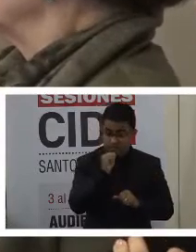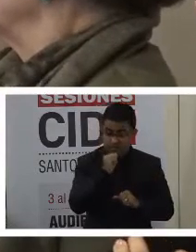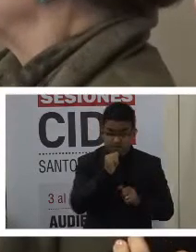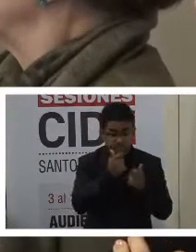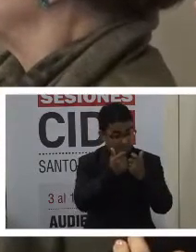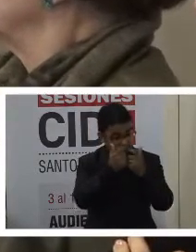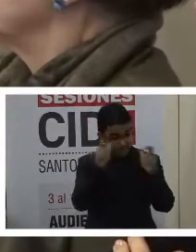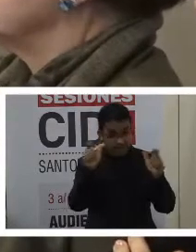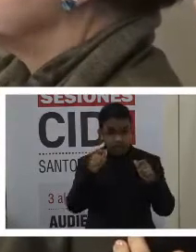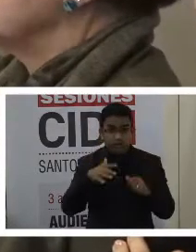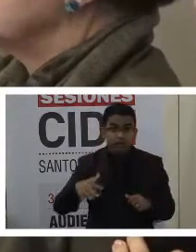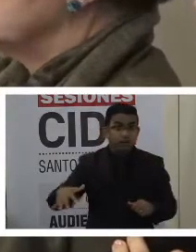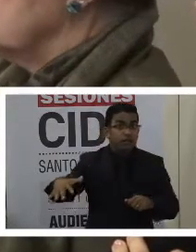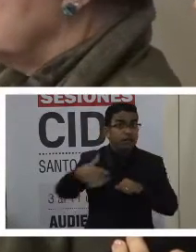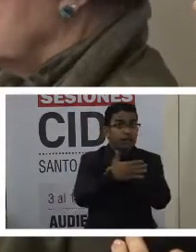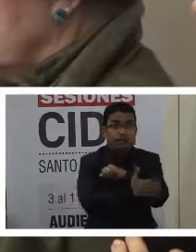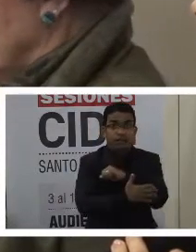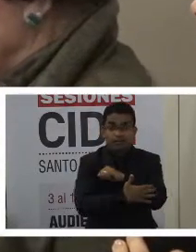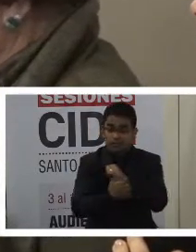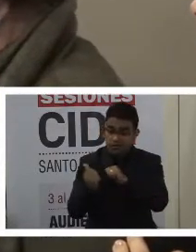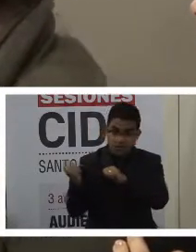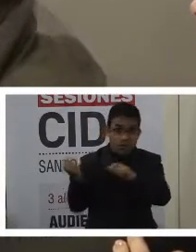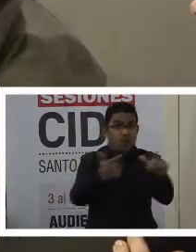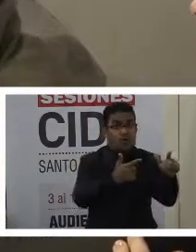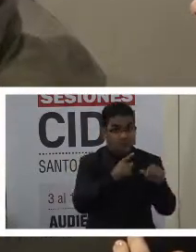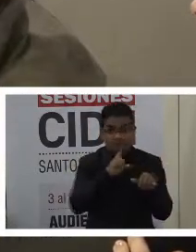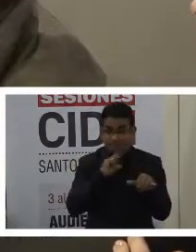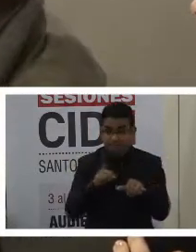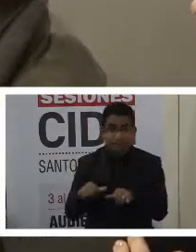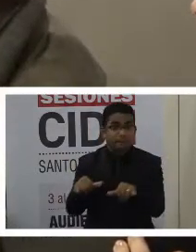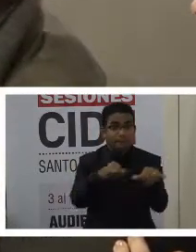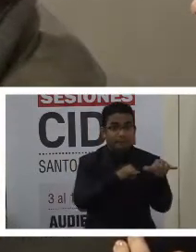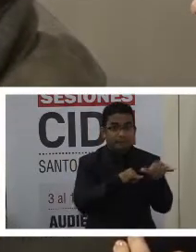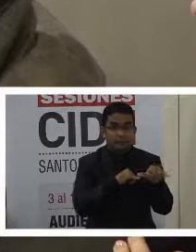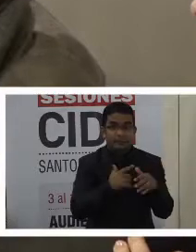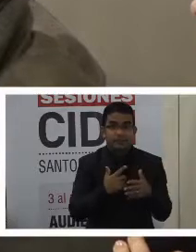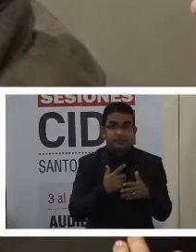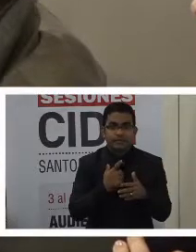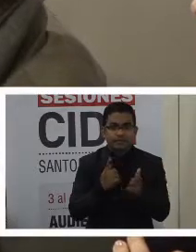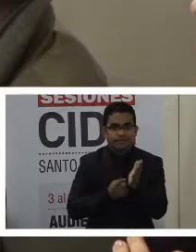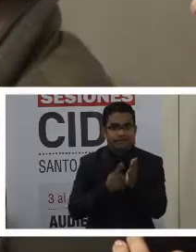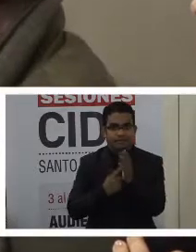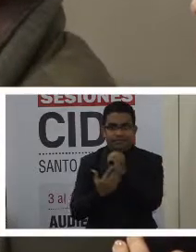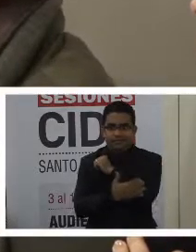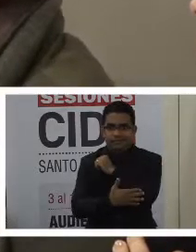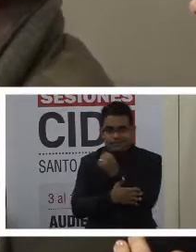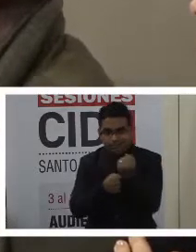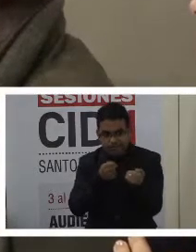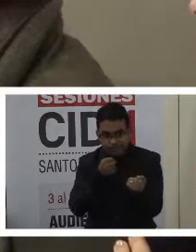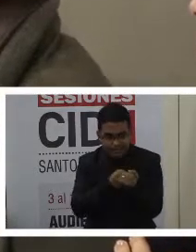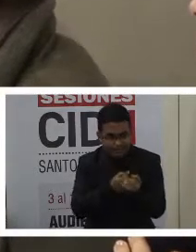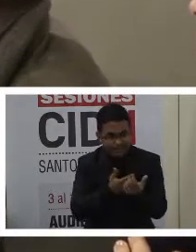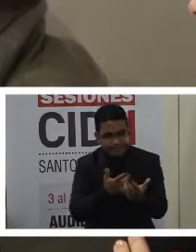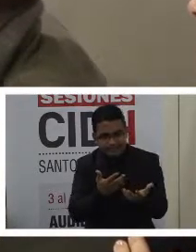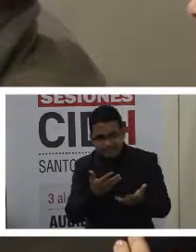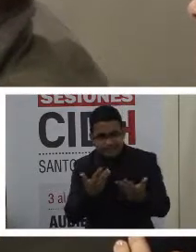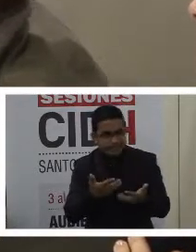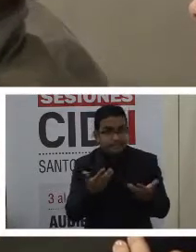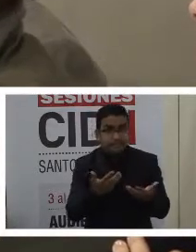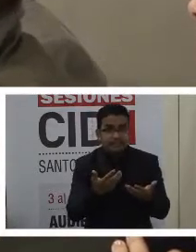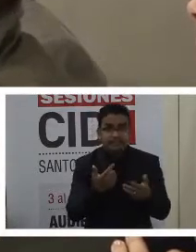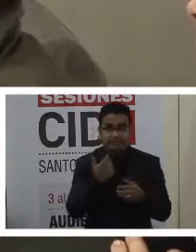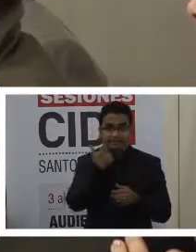todos nuestros países y que muchas veces no son registrados con la suficiente contundencia. Para la relatoría especial DESCA,